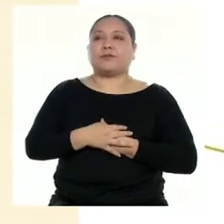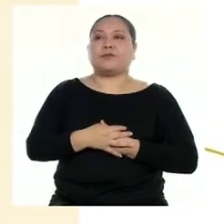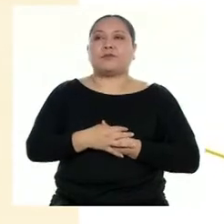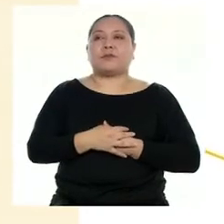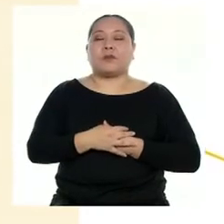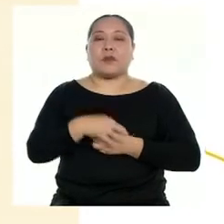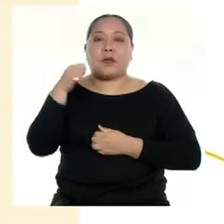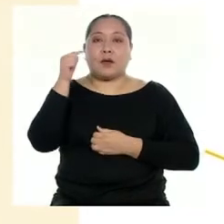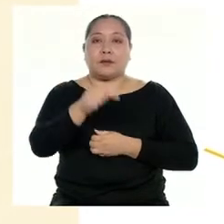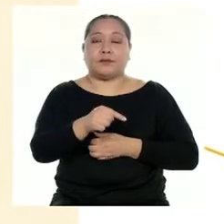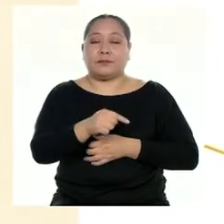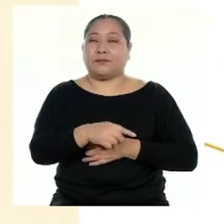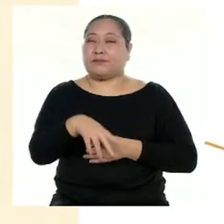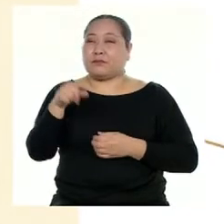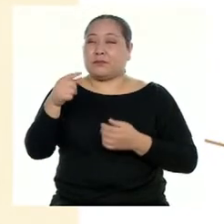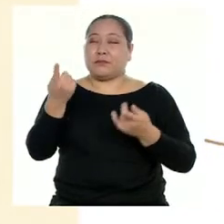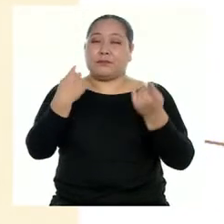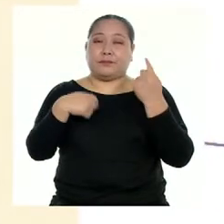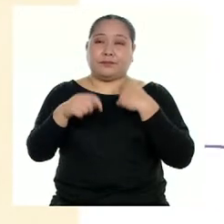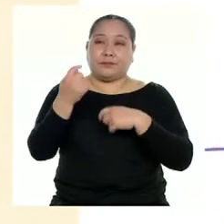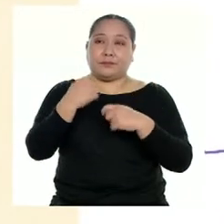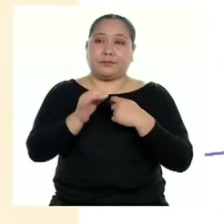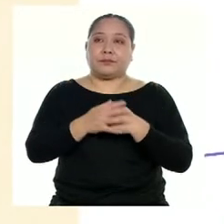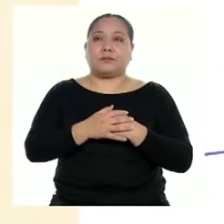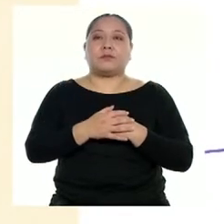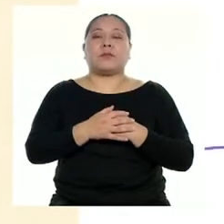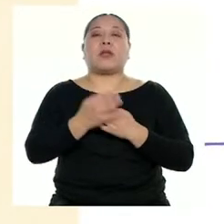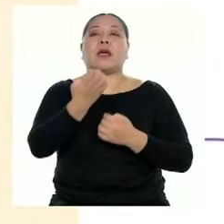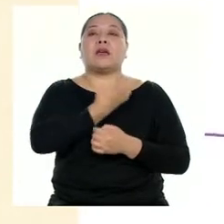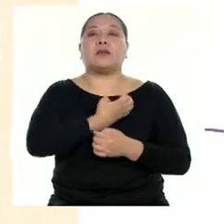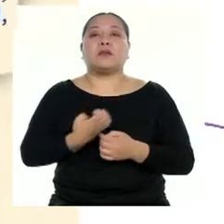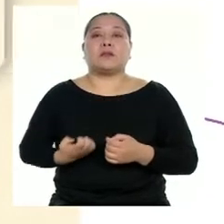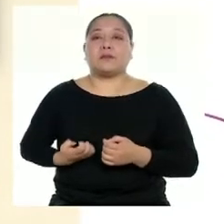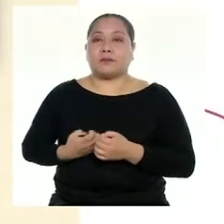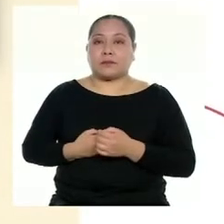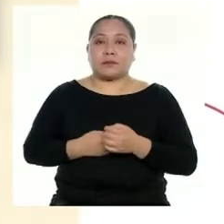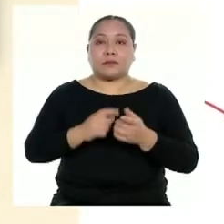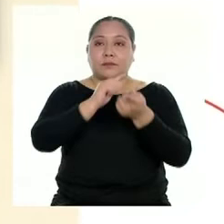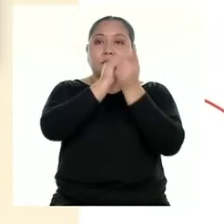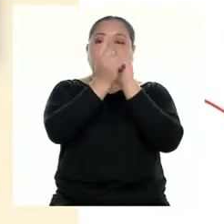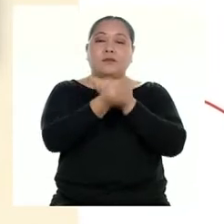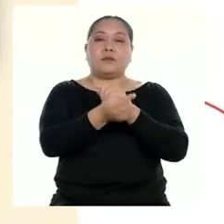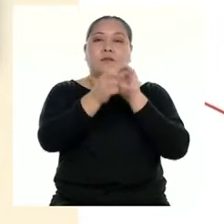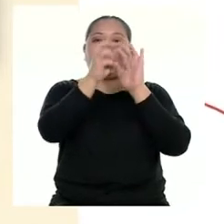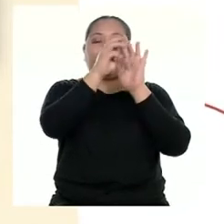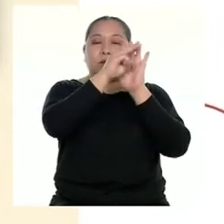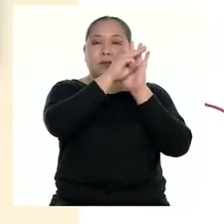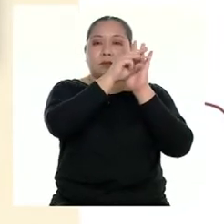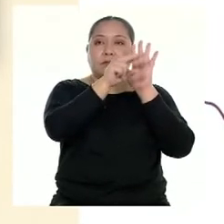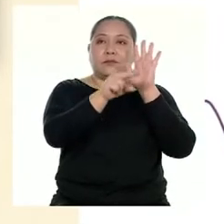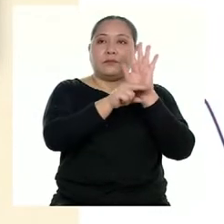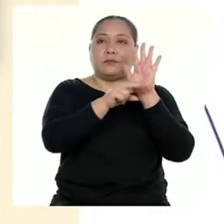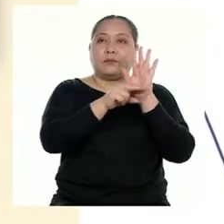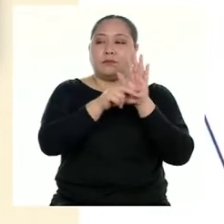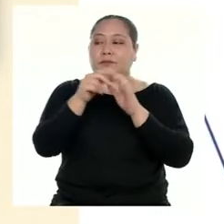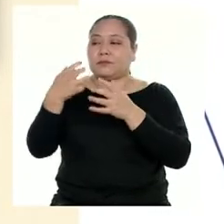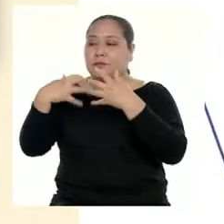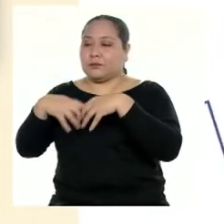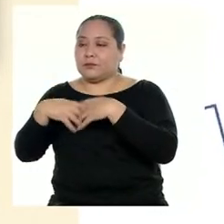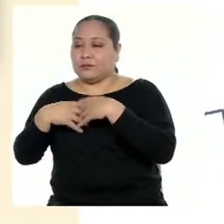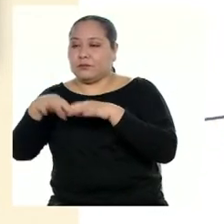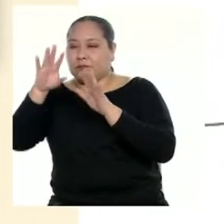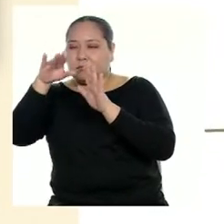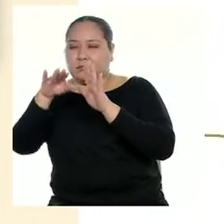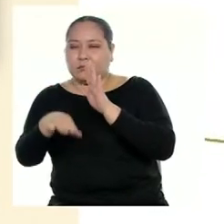Ante este monopolio, el Estado peruano modificó la normativa para que empresas que comercializan oxígeno de menor